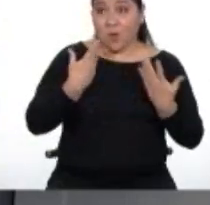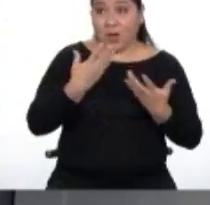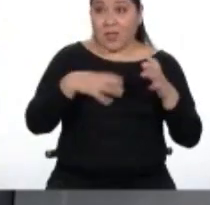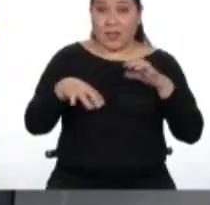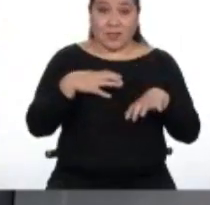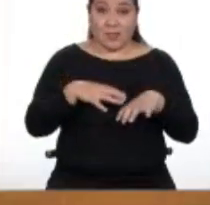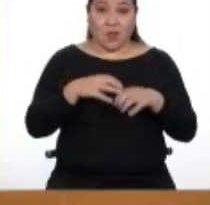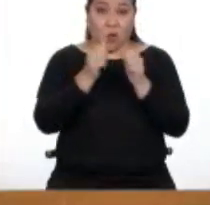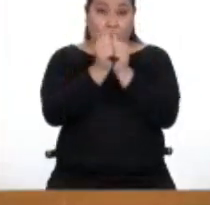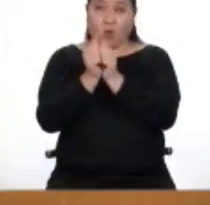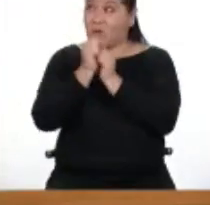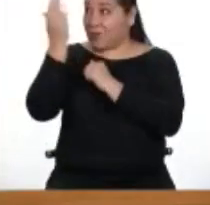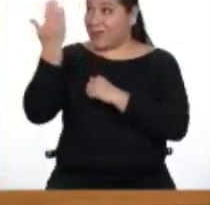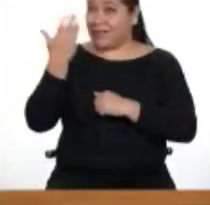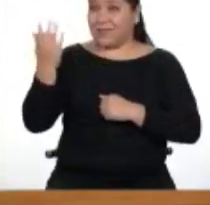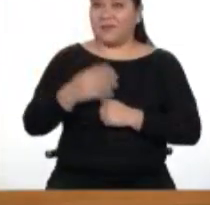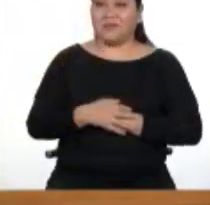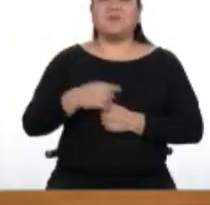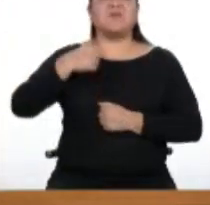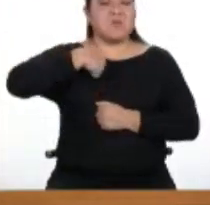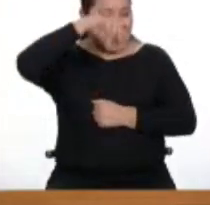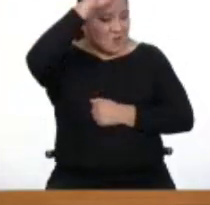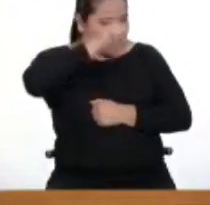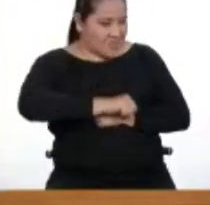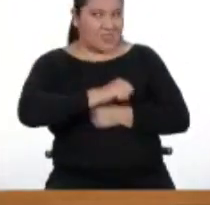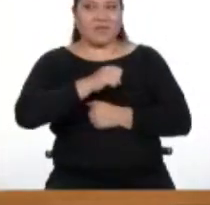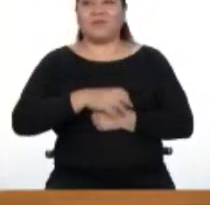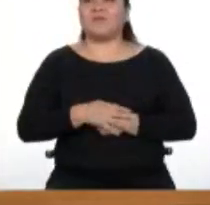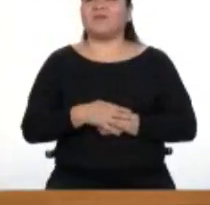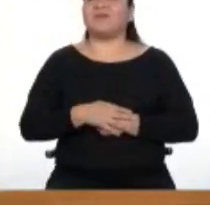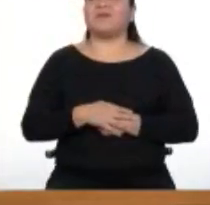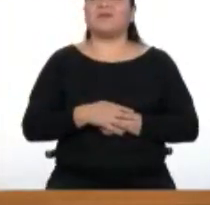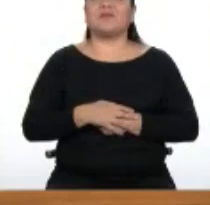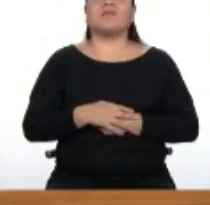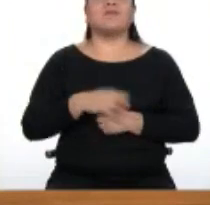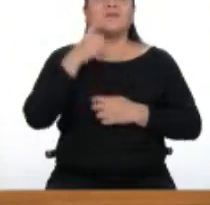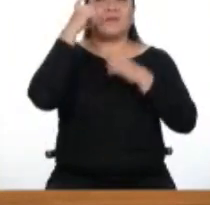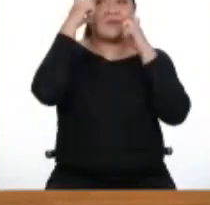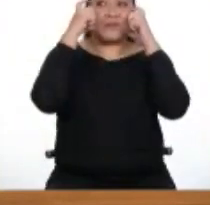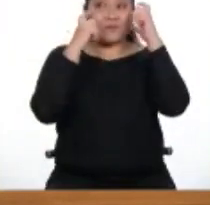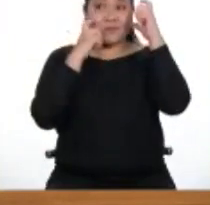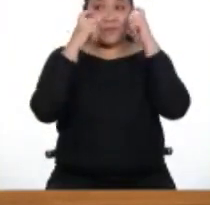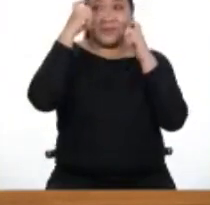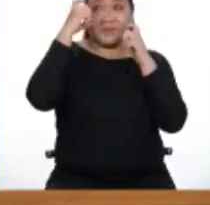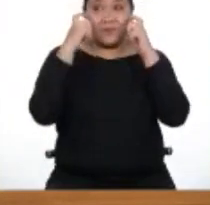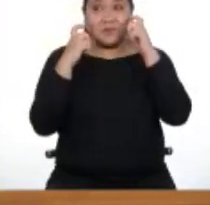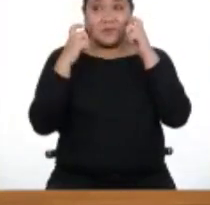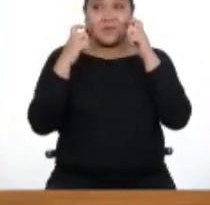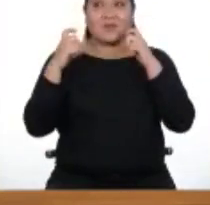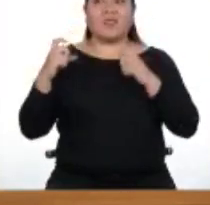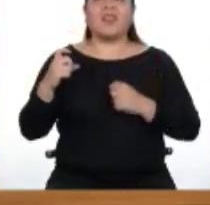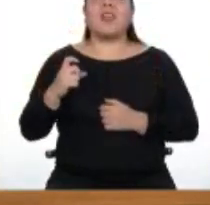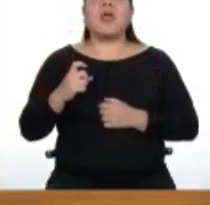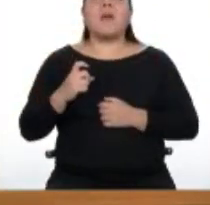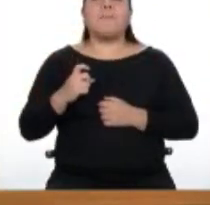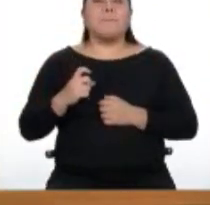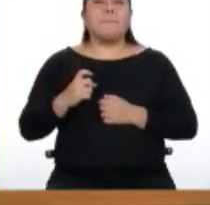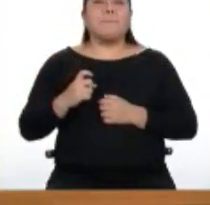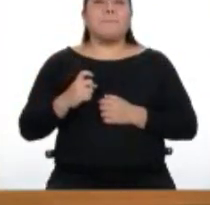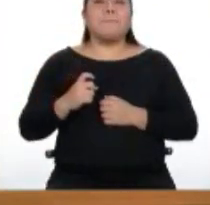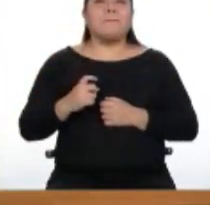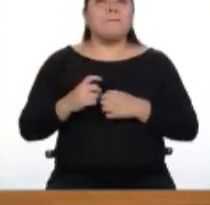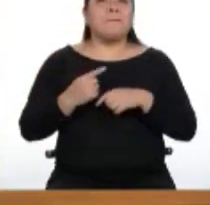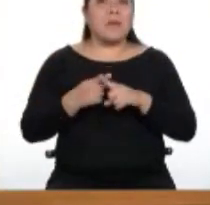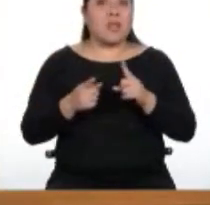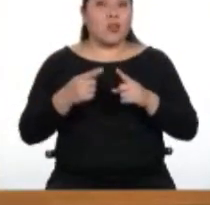reto juntos, profesora? Me reto a que sí. Hagamos los gestos. Pero ustedes, además de hacer con sus